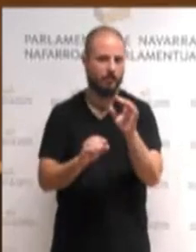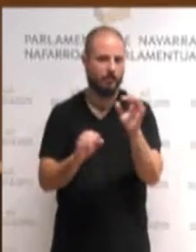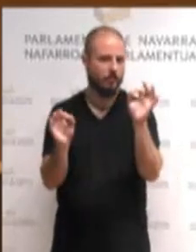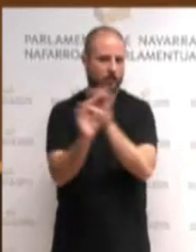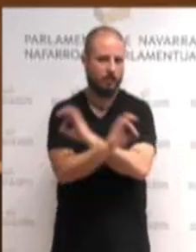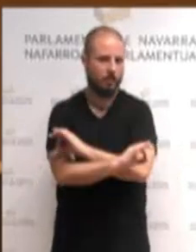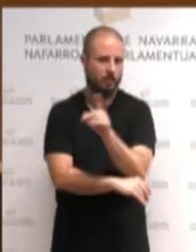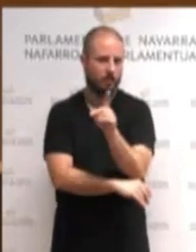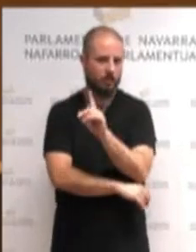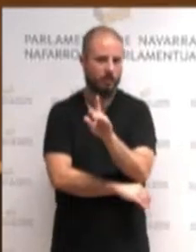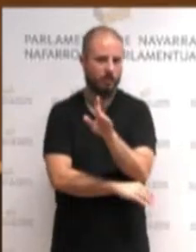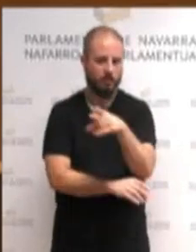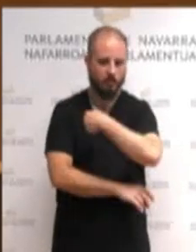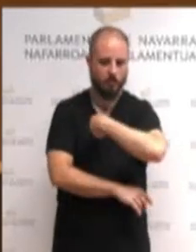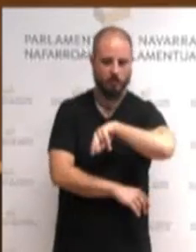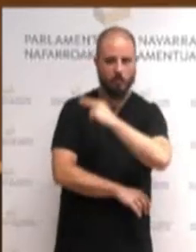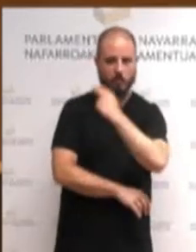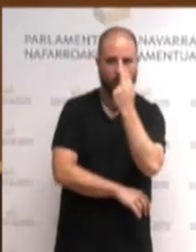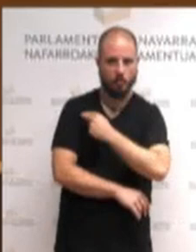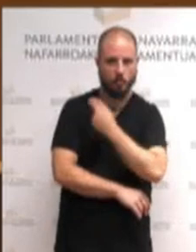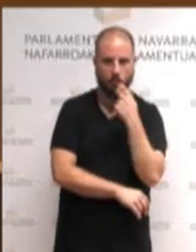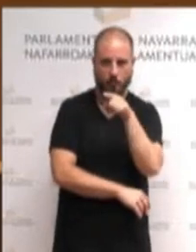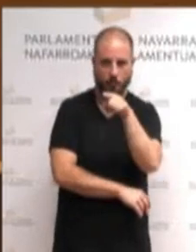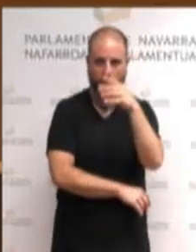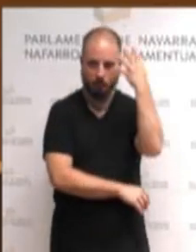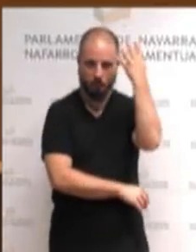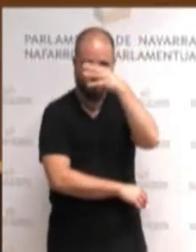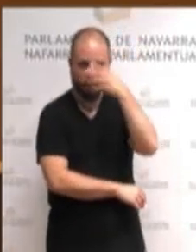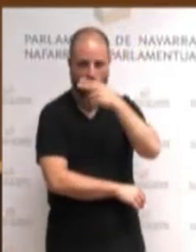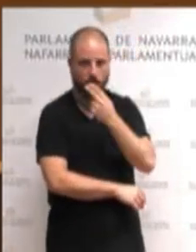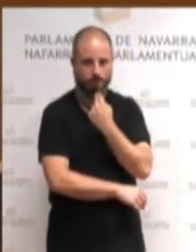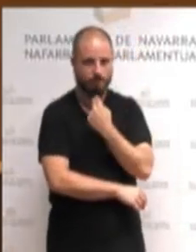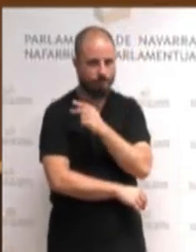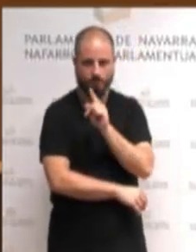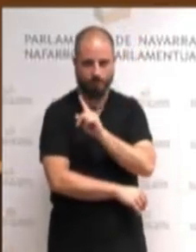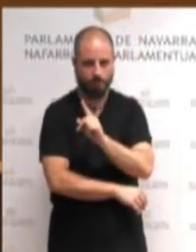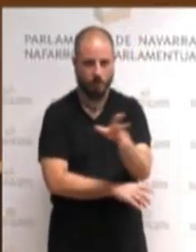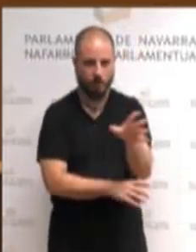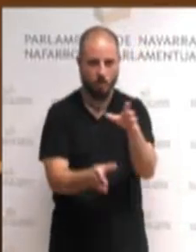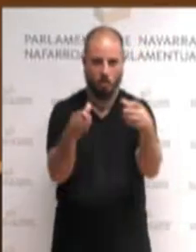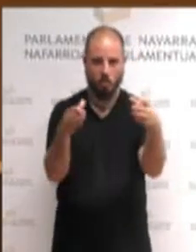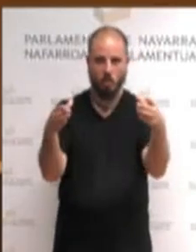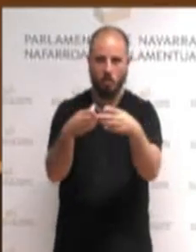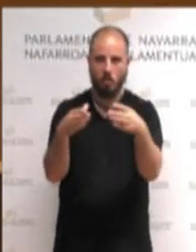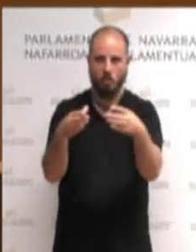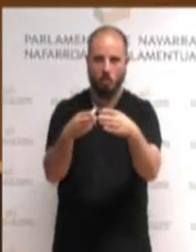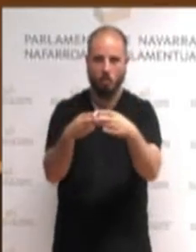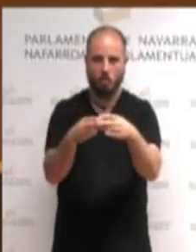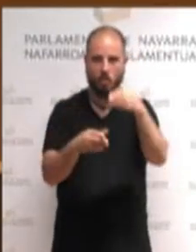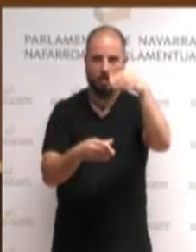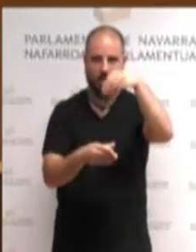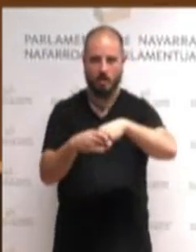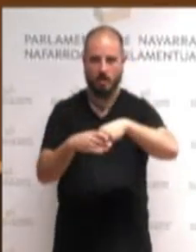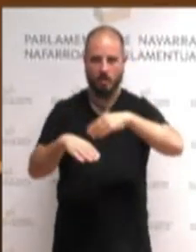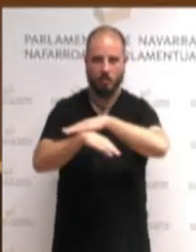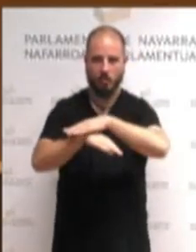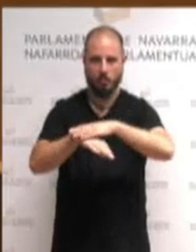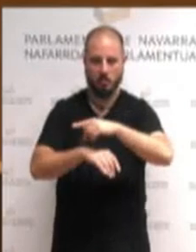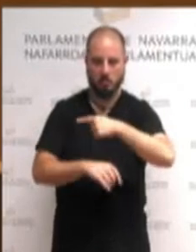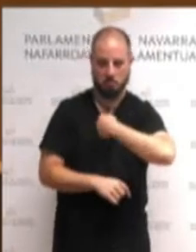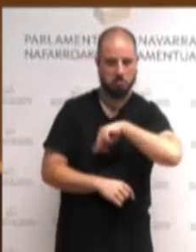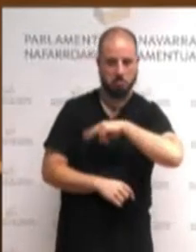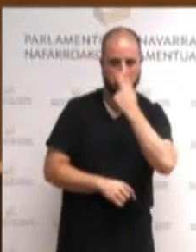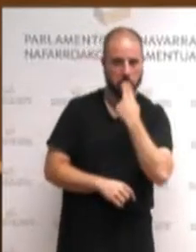Nuestro compromiso no es con usted, señora Chivite, ni con los partidos que van a conformar el Gobierno de Navarra.